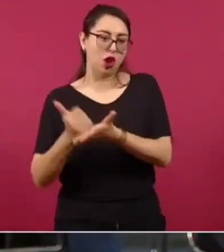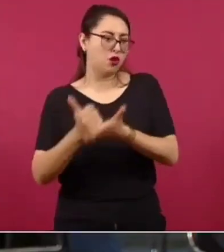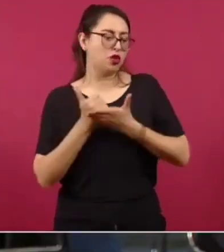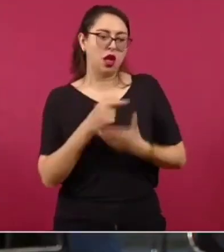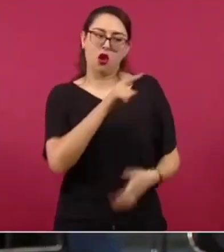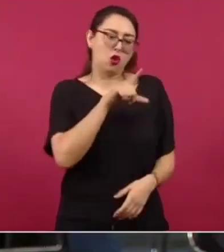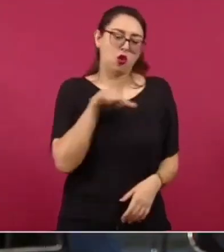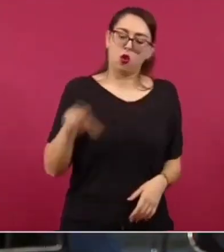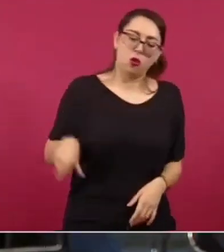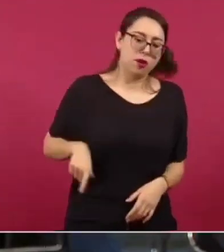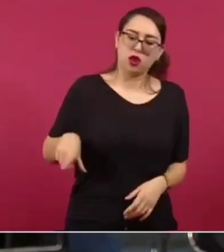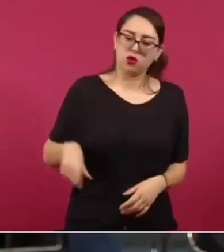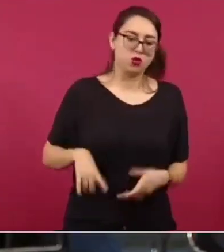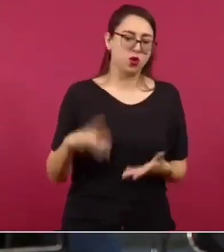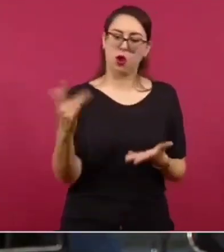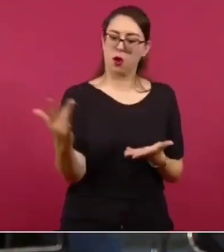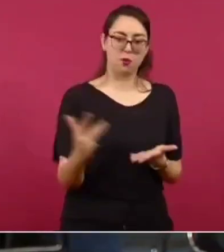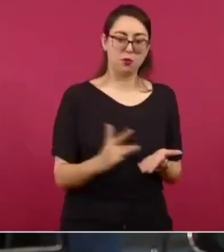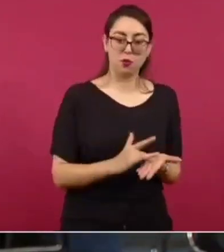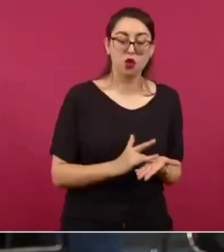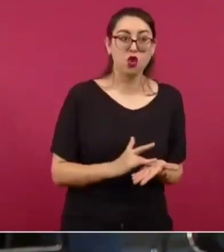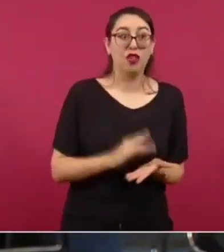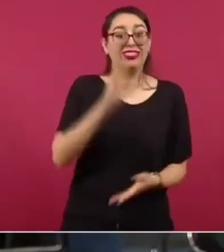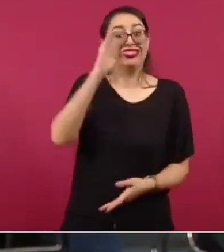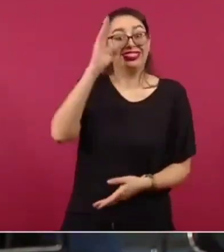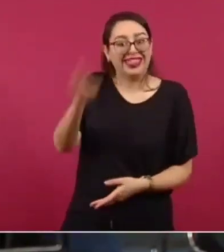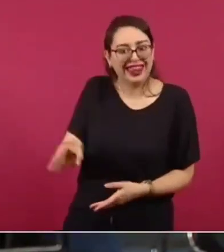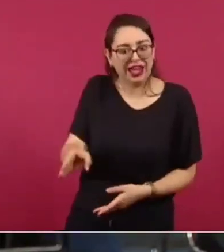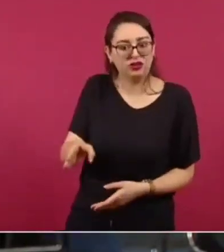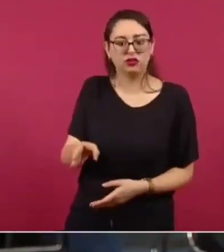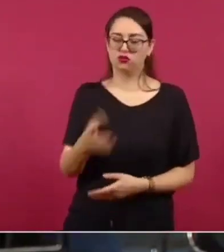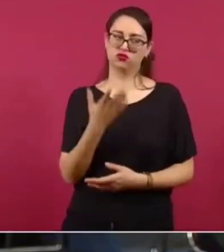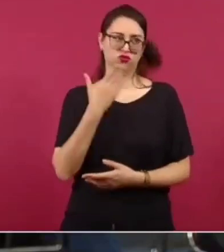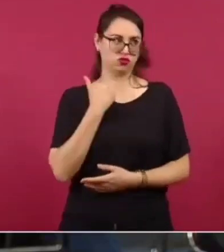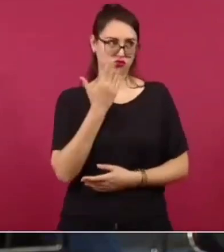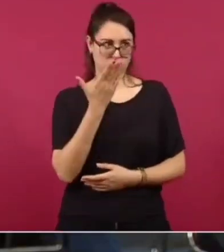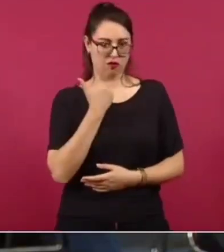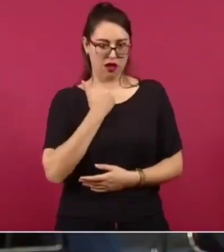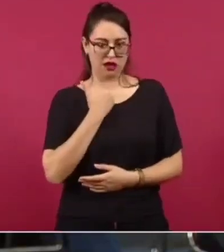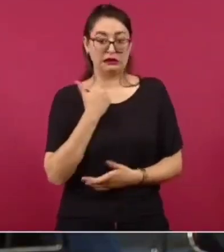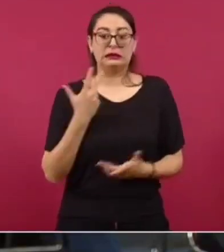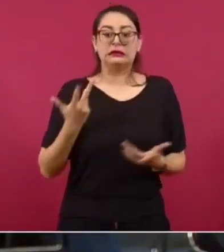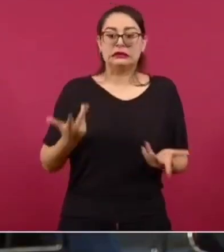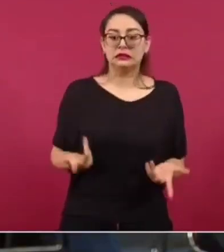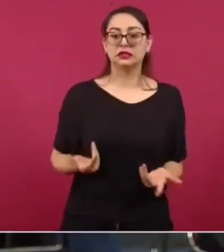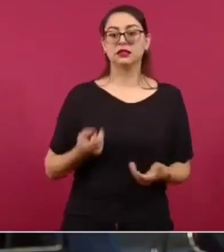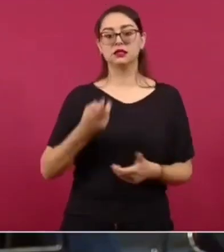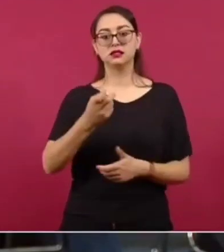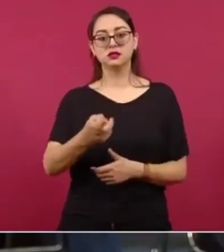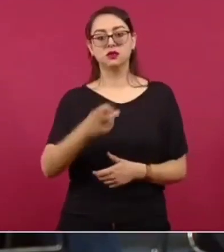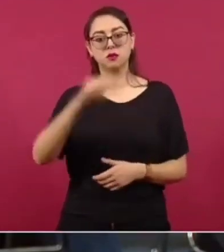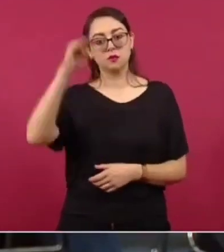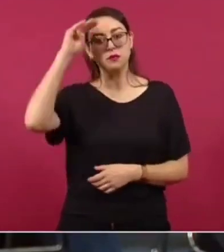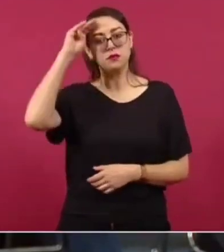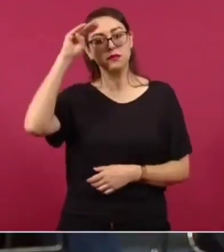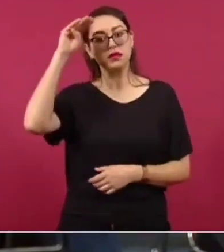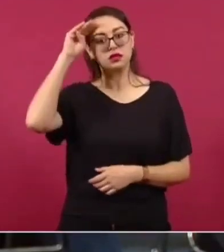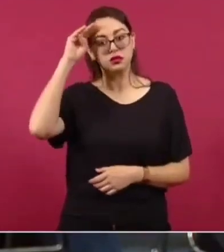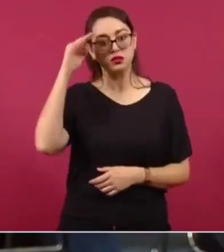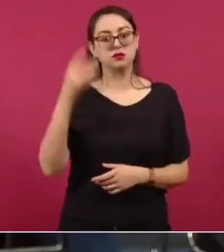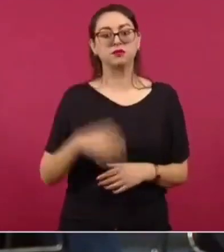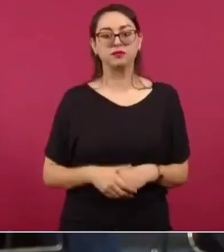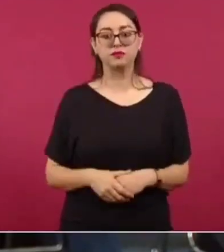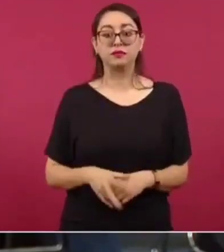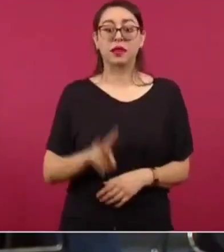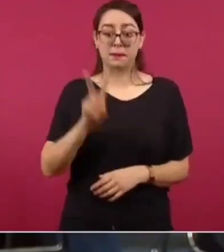tuvo un apoyo directo para esta competencia. También eso, bueno, pues preguntar, aprovechando que está el general, sí, en efecto